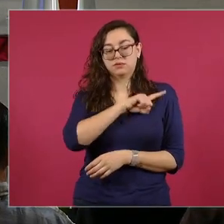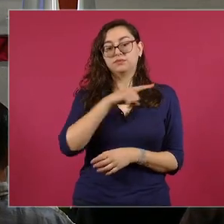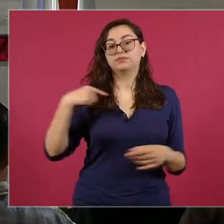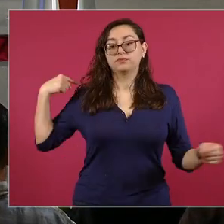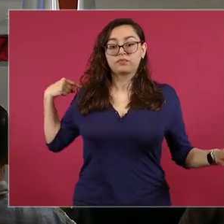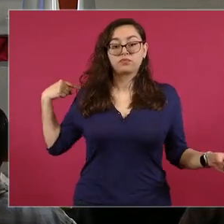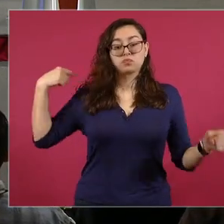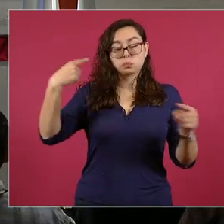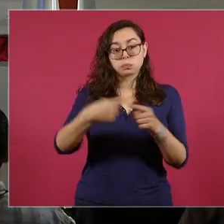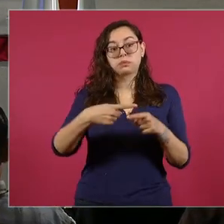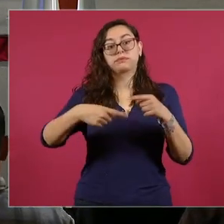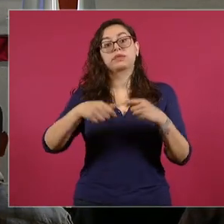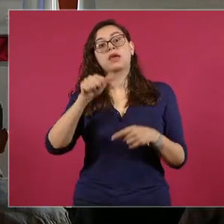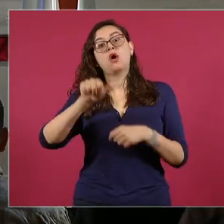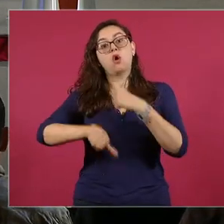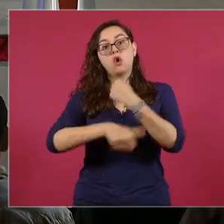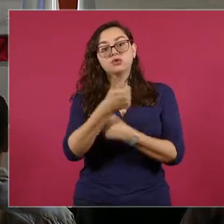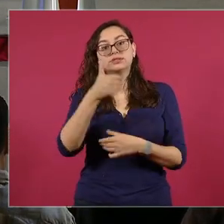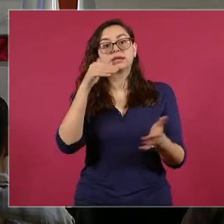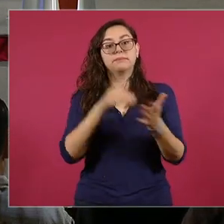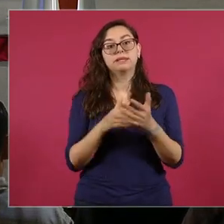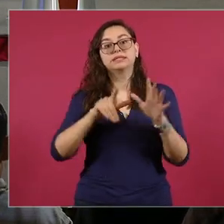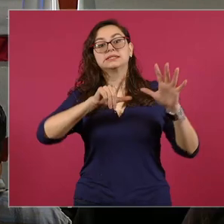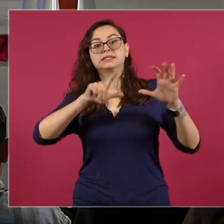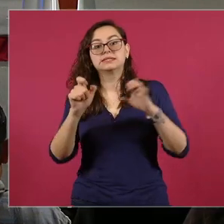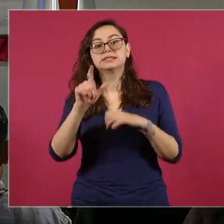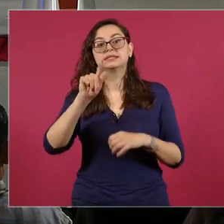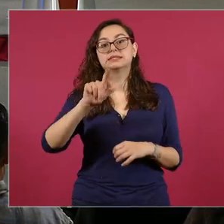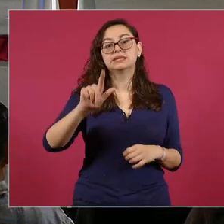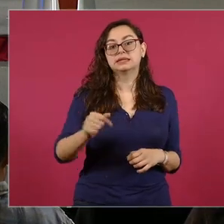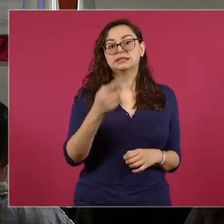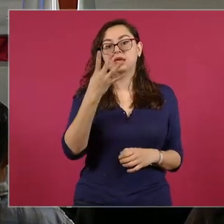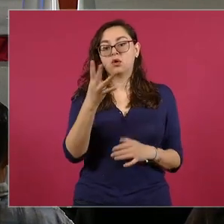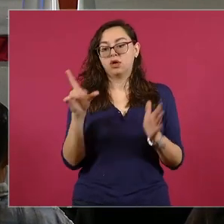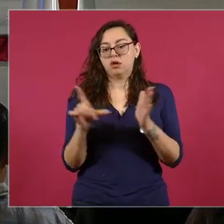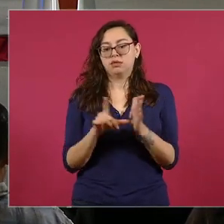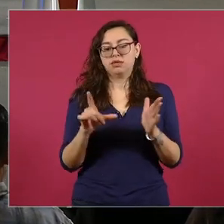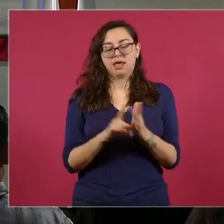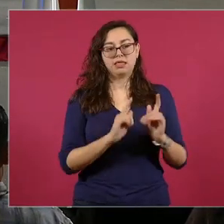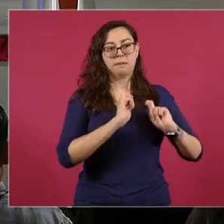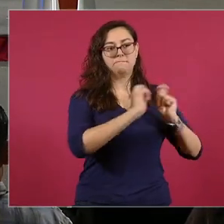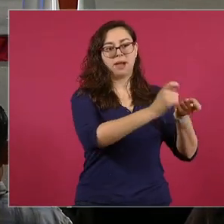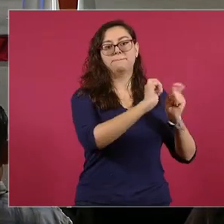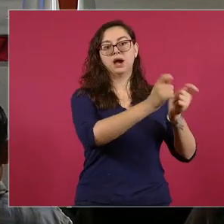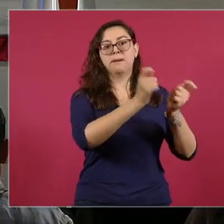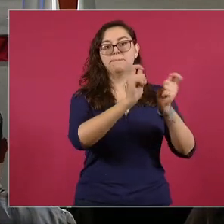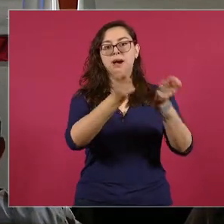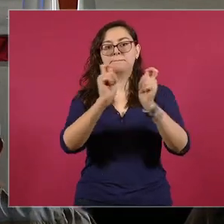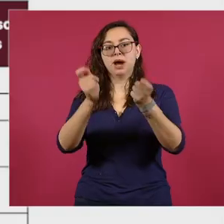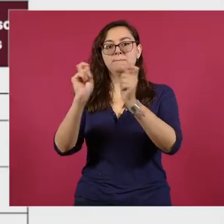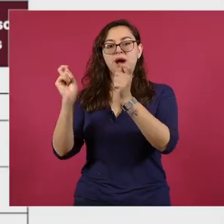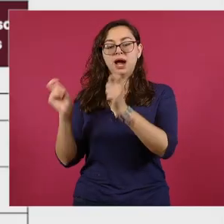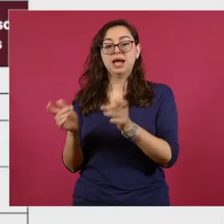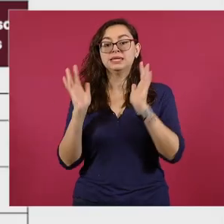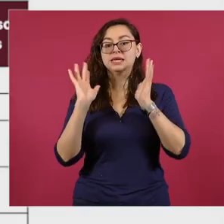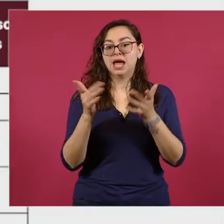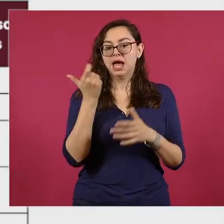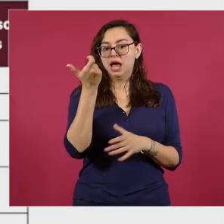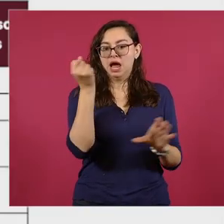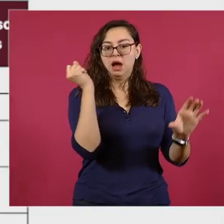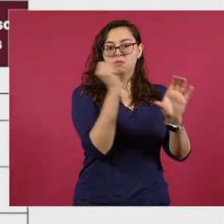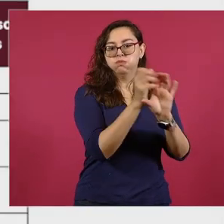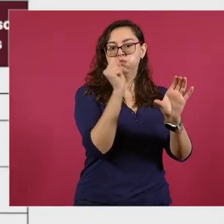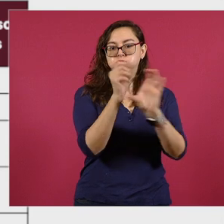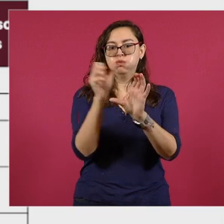se habían entregado 11 mil 774 tarjetas del Banco del Bienestar, en donde se han dispersado seis mil